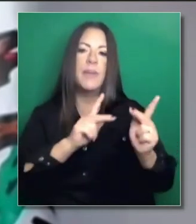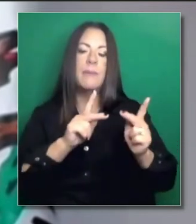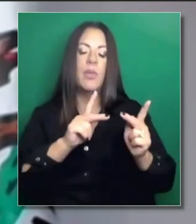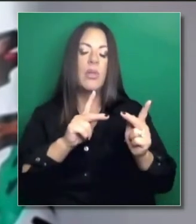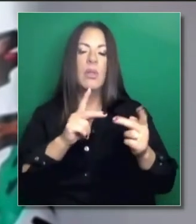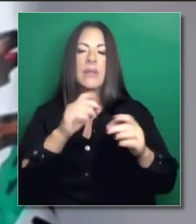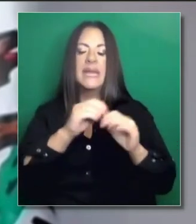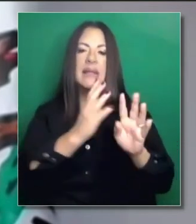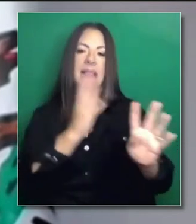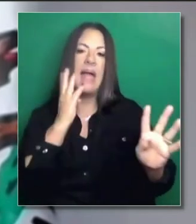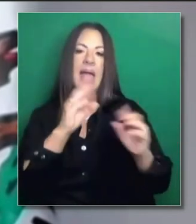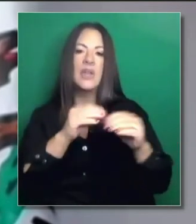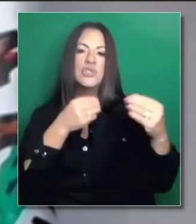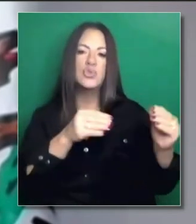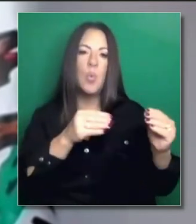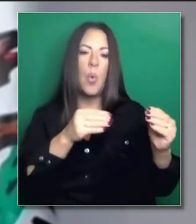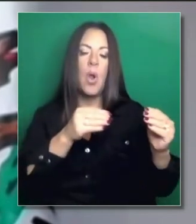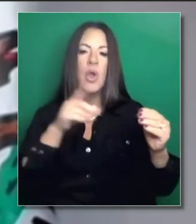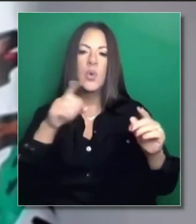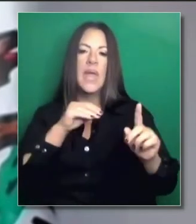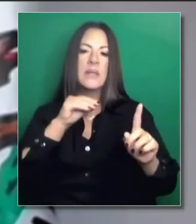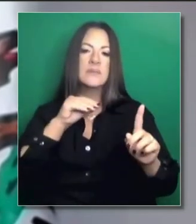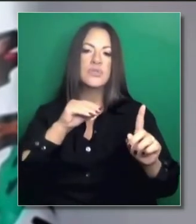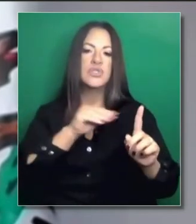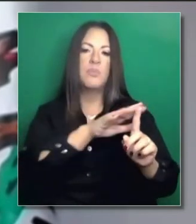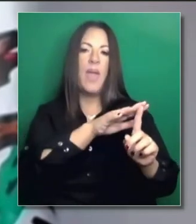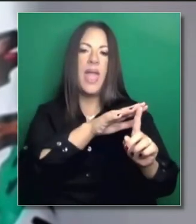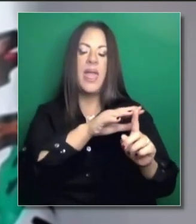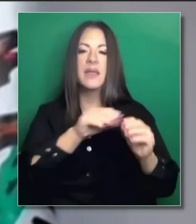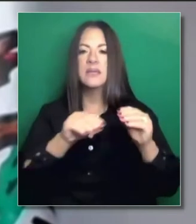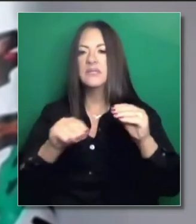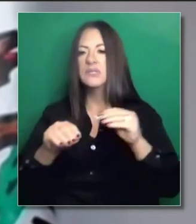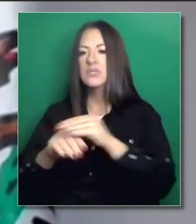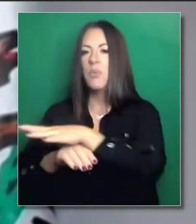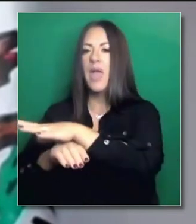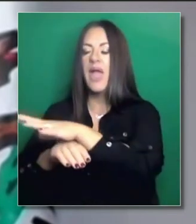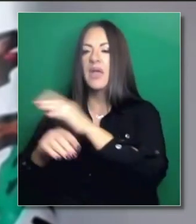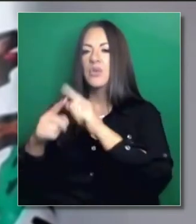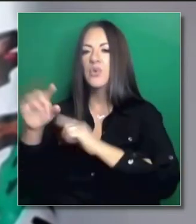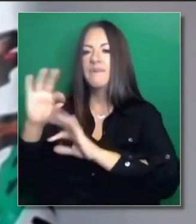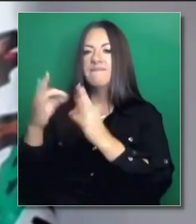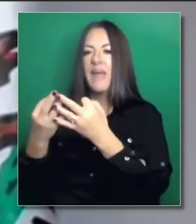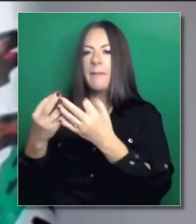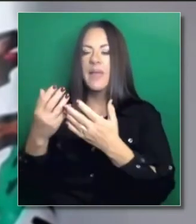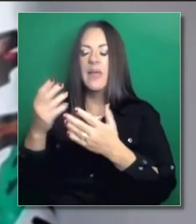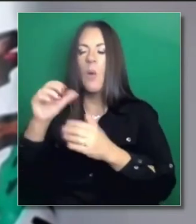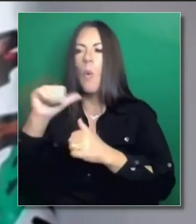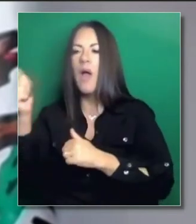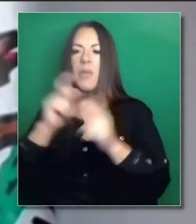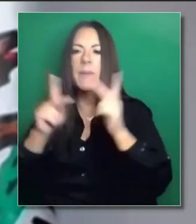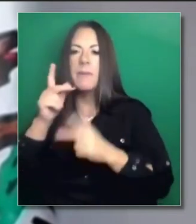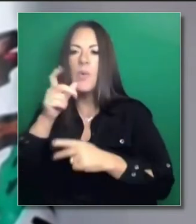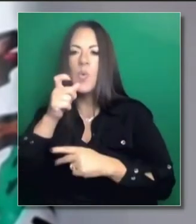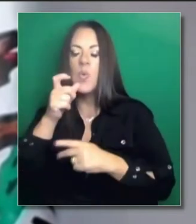la que interactúan solamente unos minutos mientras están esperando. Pero estos son los sujetos a alto riesgo.